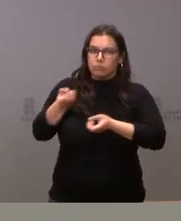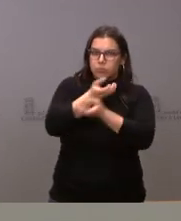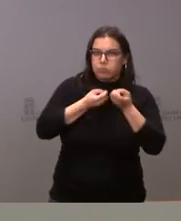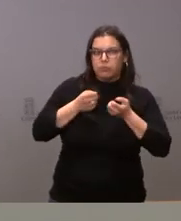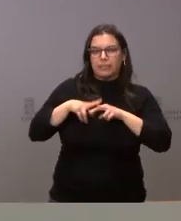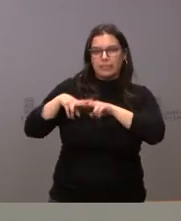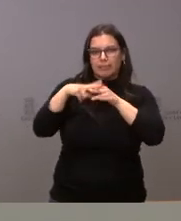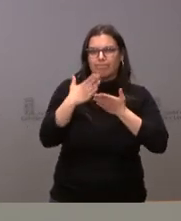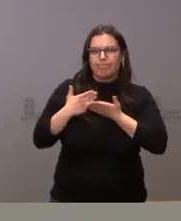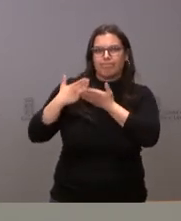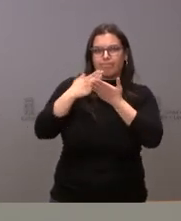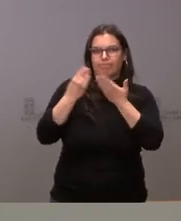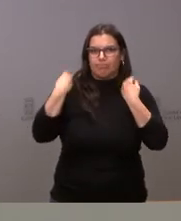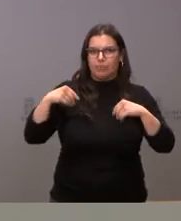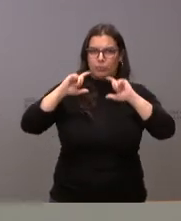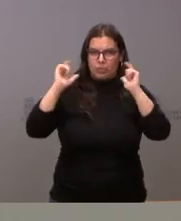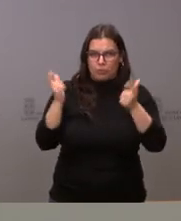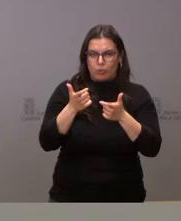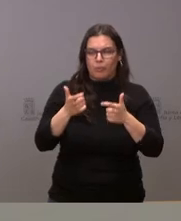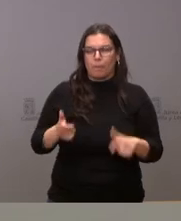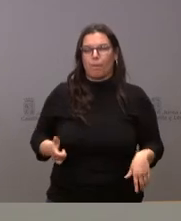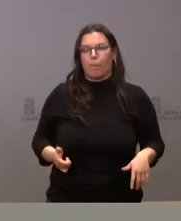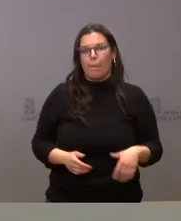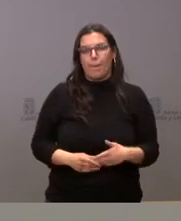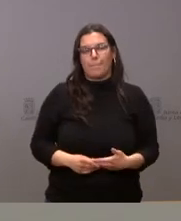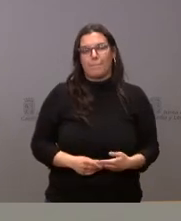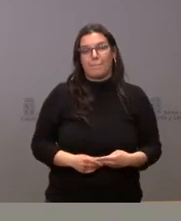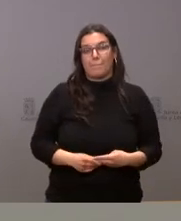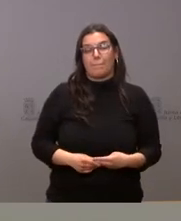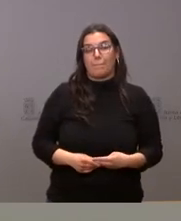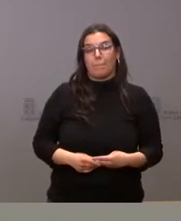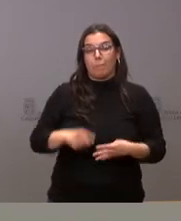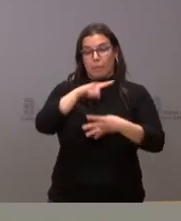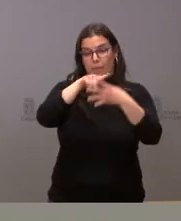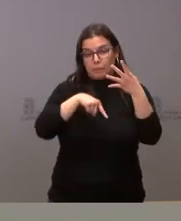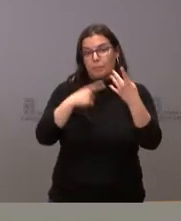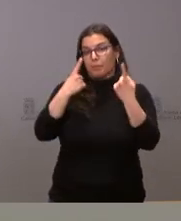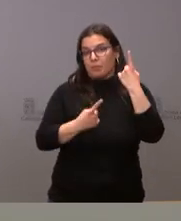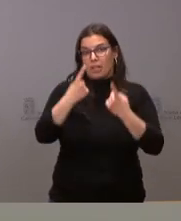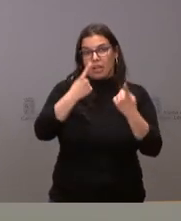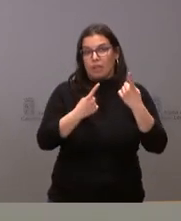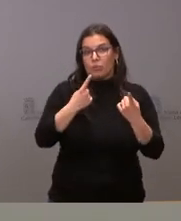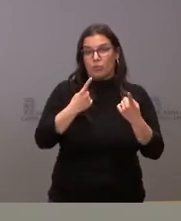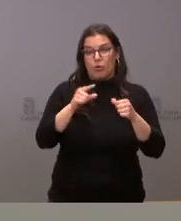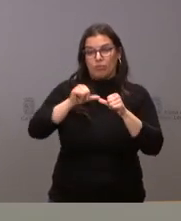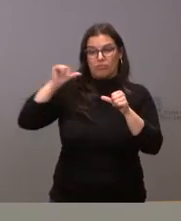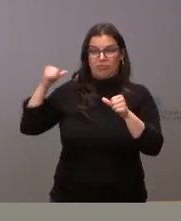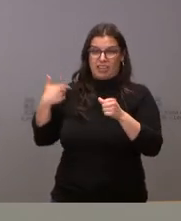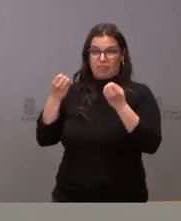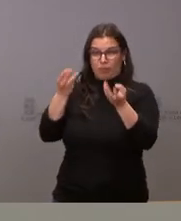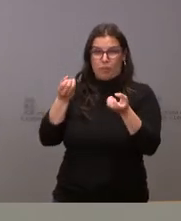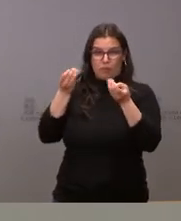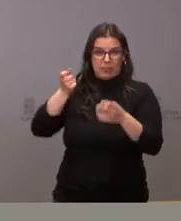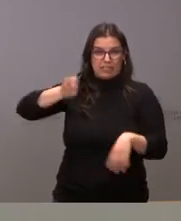estudio dentro del Consejo de Gobierno. Son cuestiones, además, algunas de ellas, de las que les venimos informando